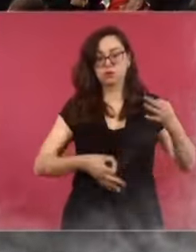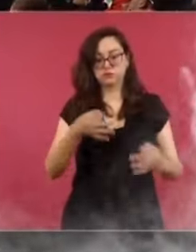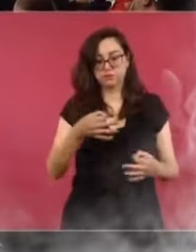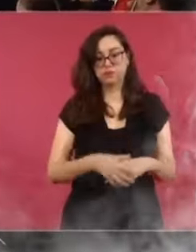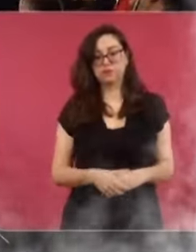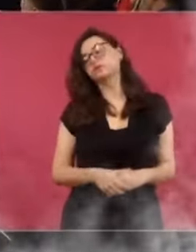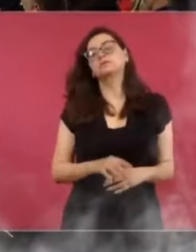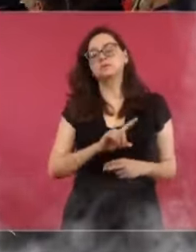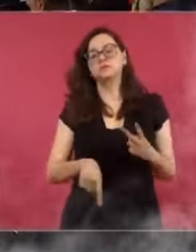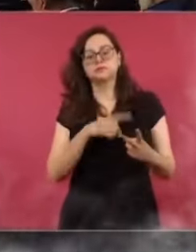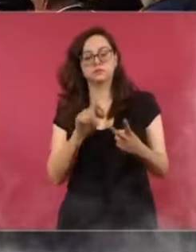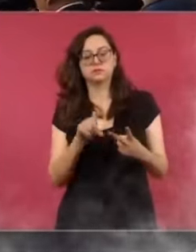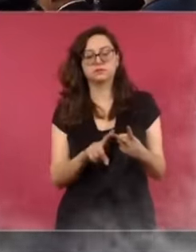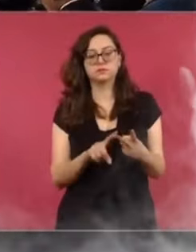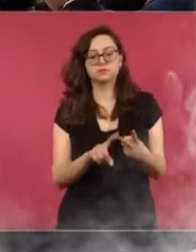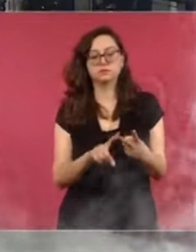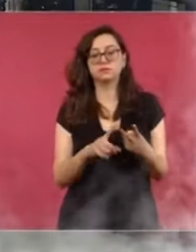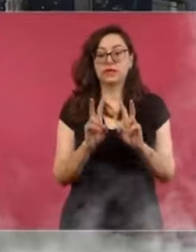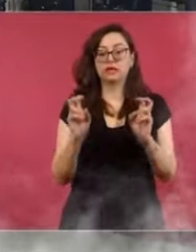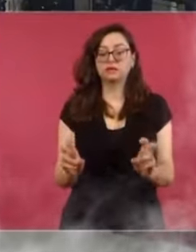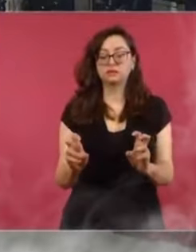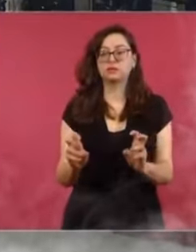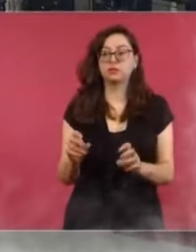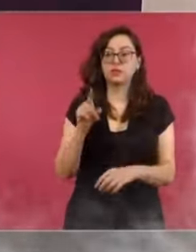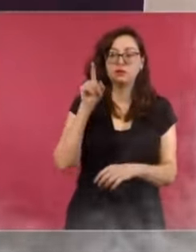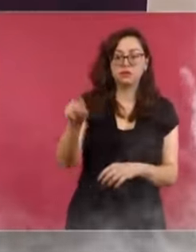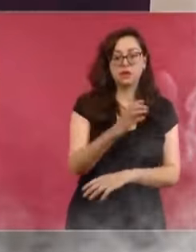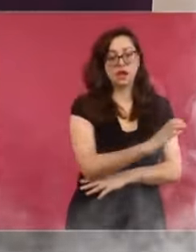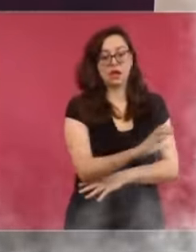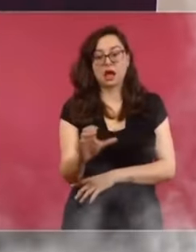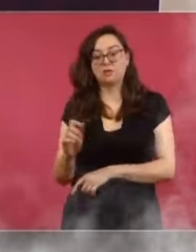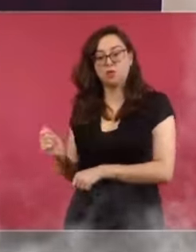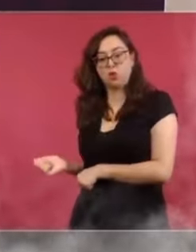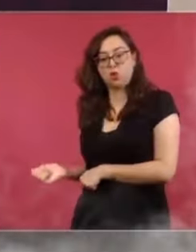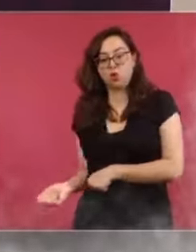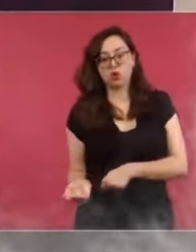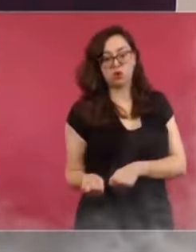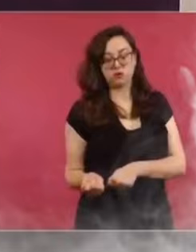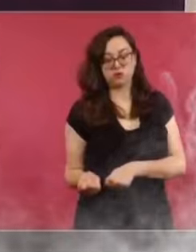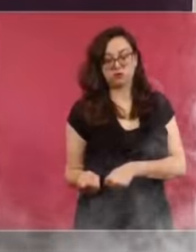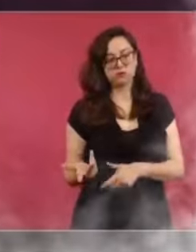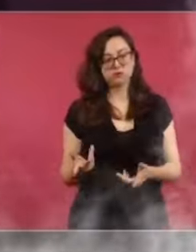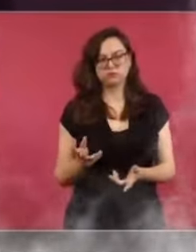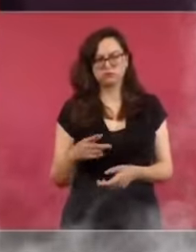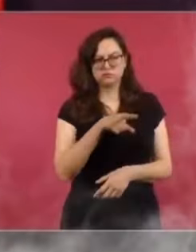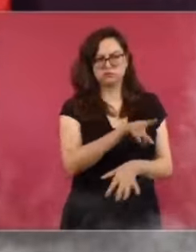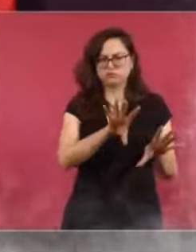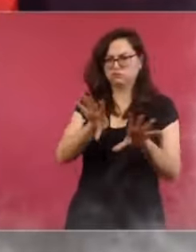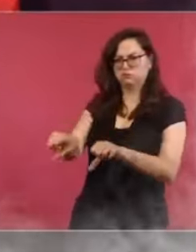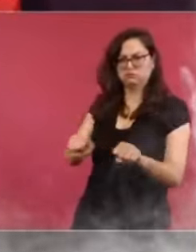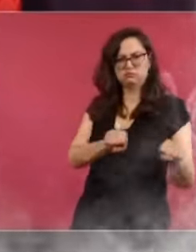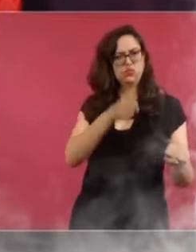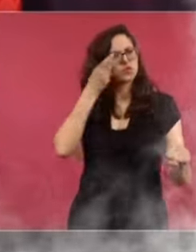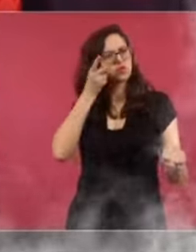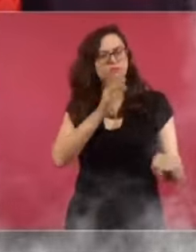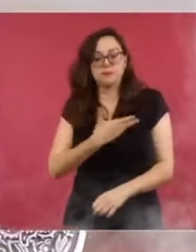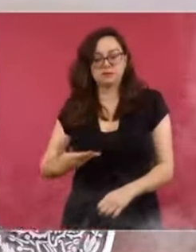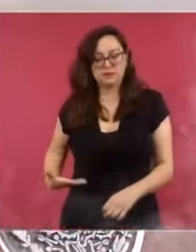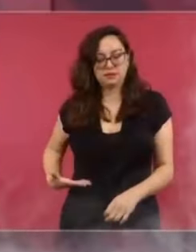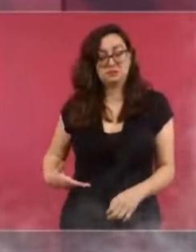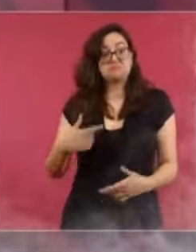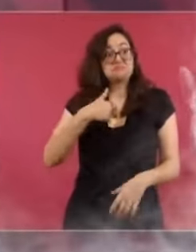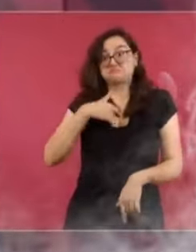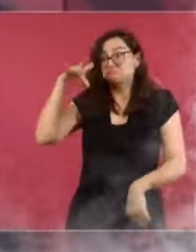del campo de golf, que yo una vez aprovecho para explicarles, porque esa es la diferencia.